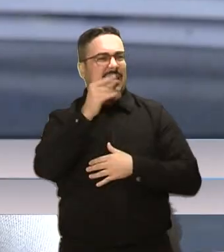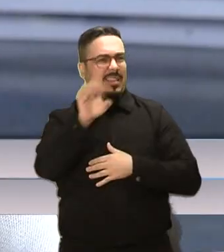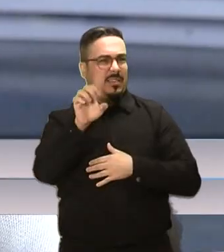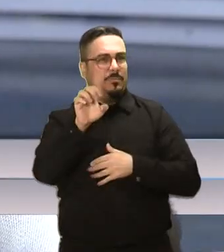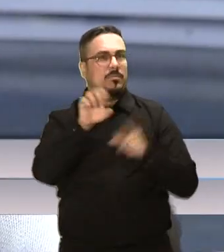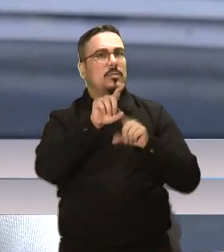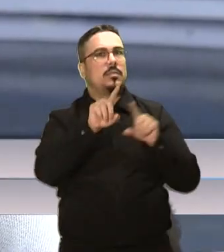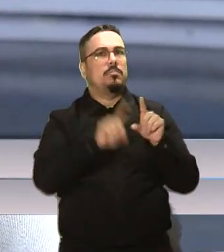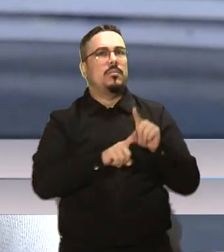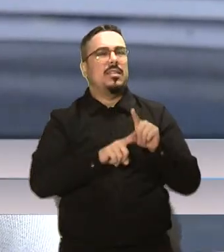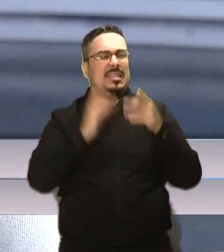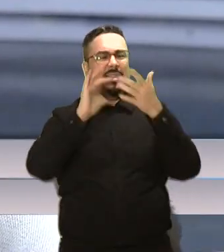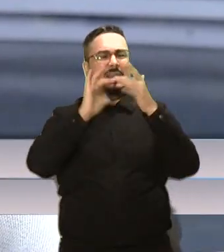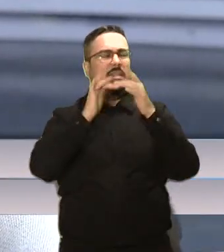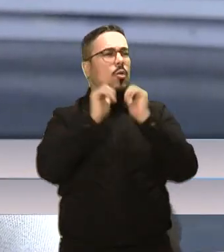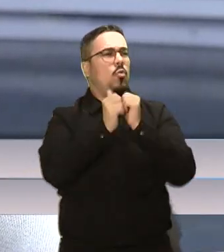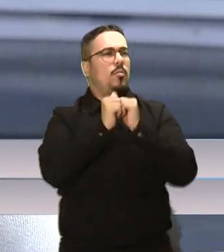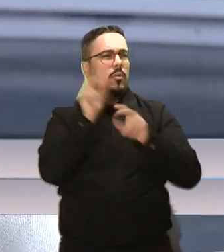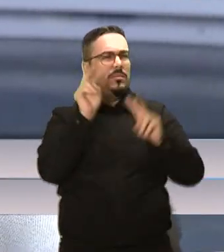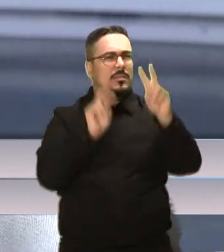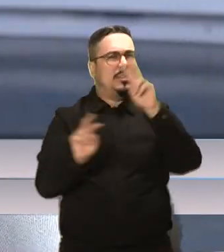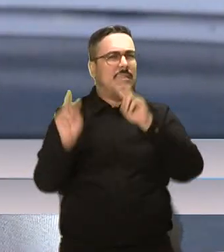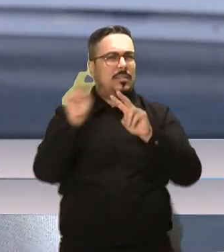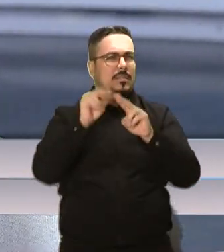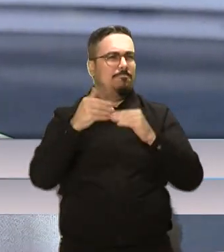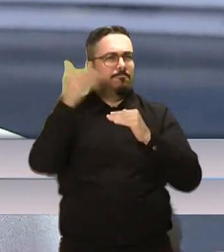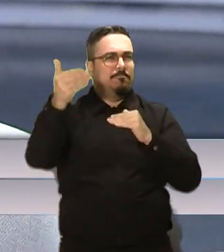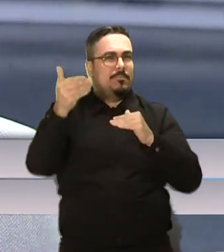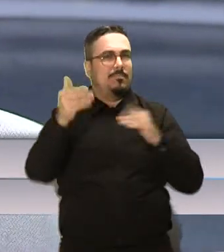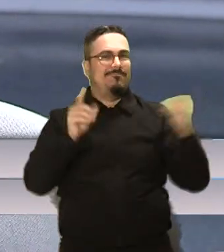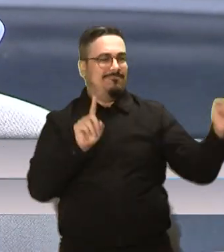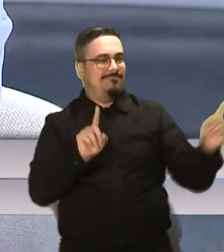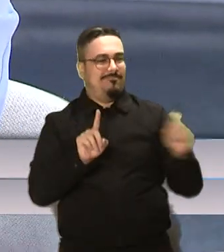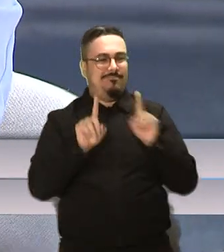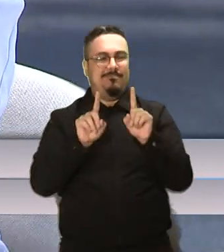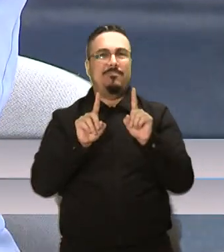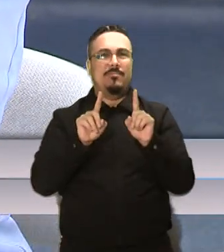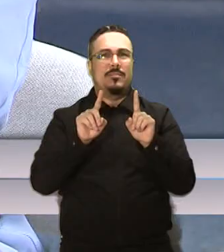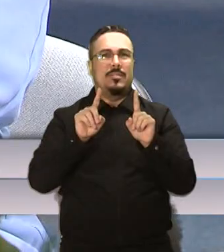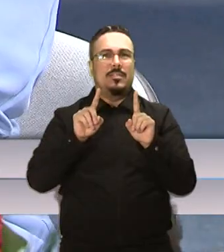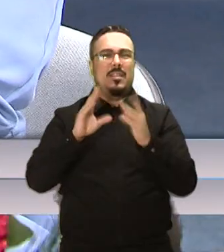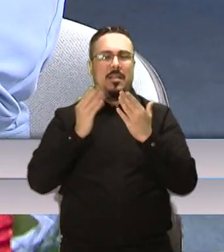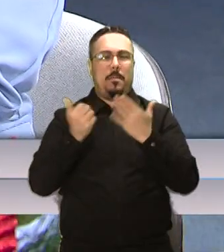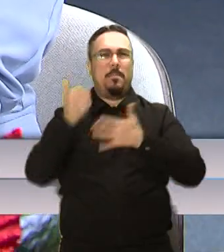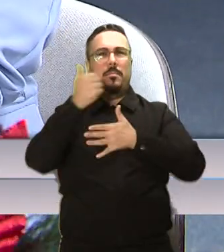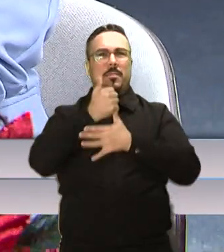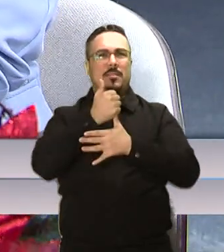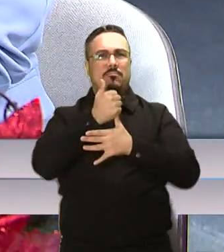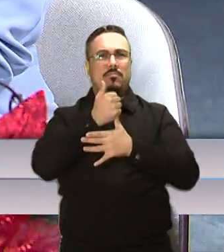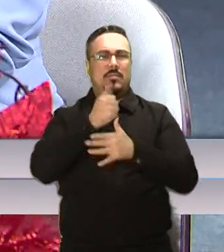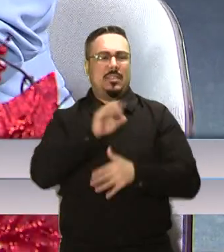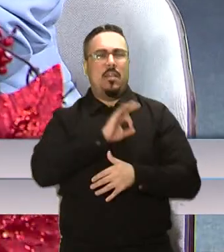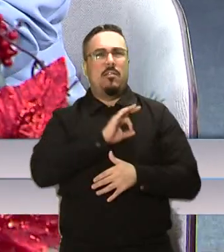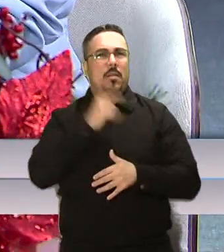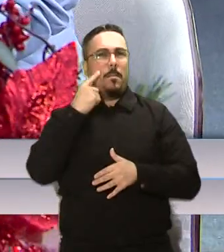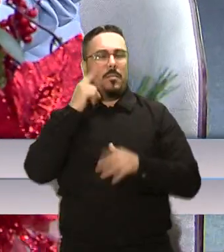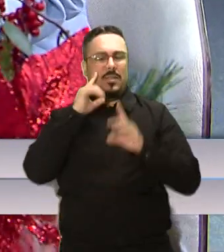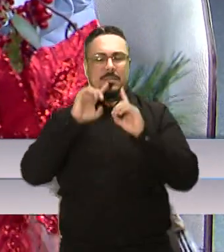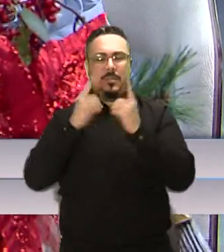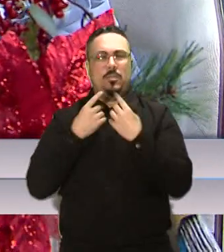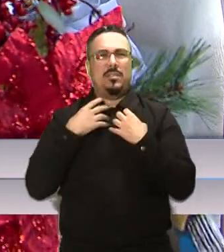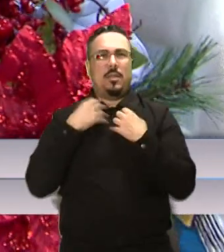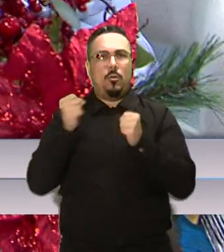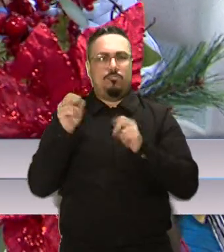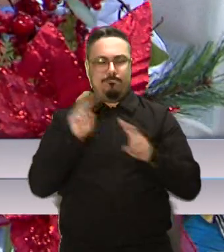vigila esta y otras enfermedades. Para ello nos acompaña la principal oficial de epidemiología del Departamento de Salud, la doctora